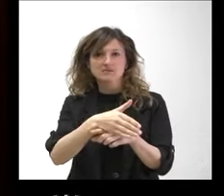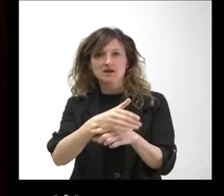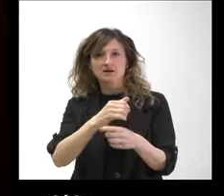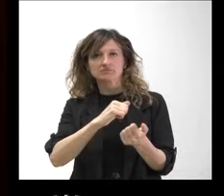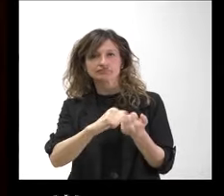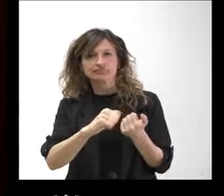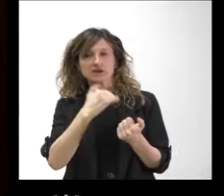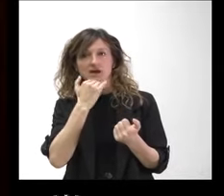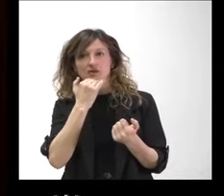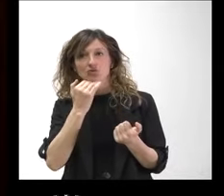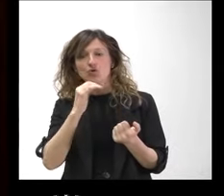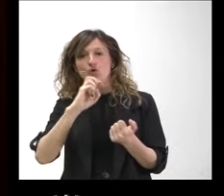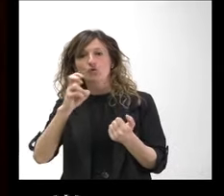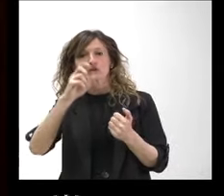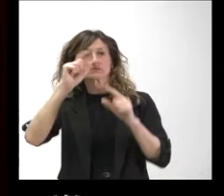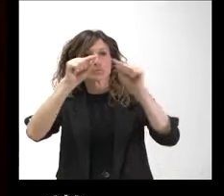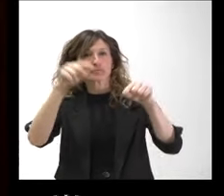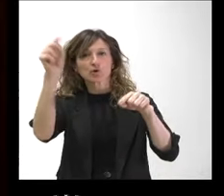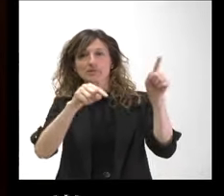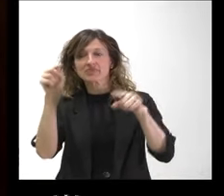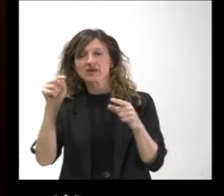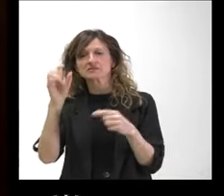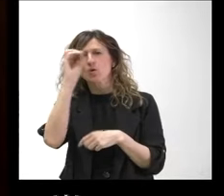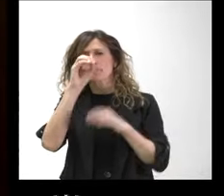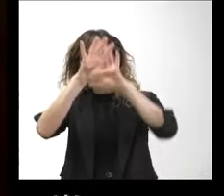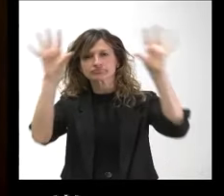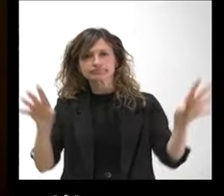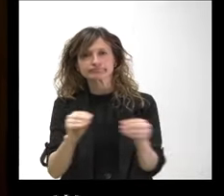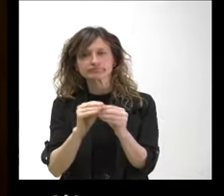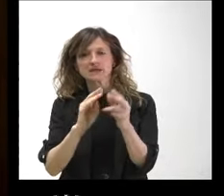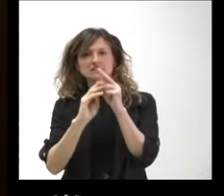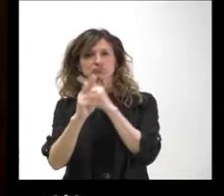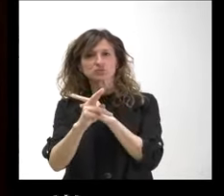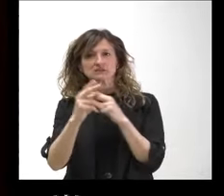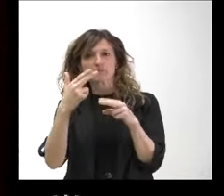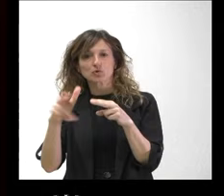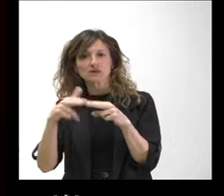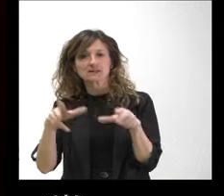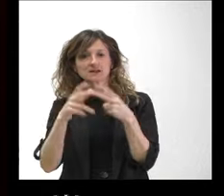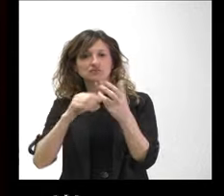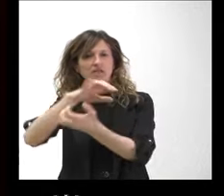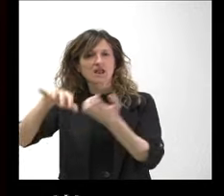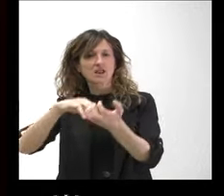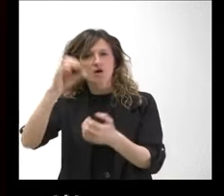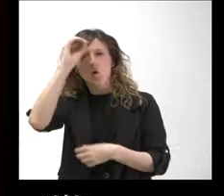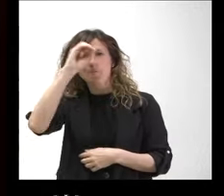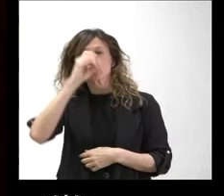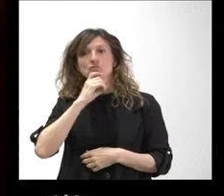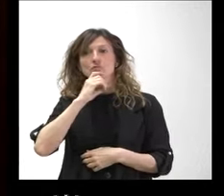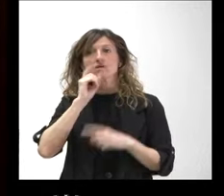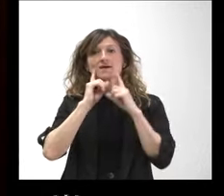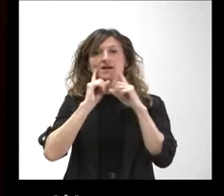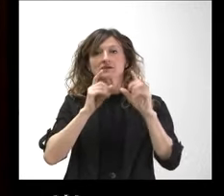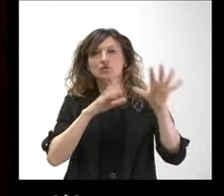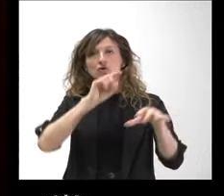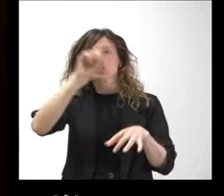a provenir de otras provincias bueno, cómo valoran un poco esta reacción política y social que se está produciendo en este caso en León no sé si está